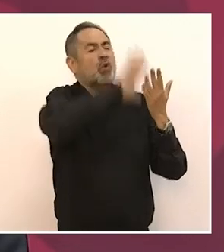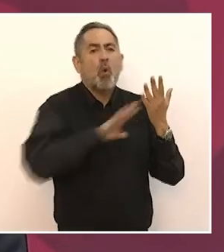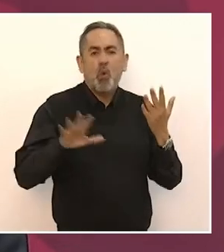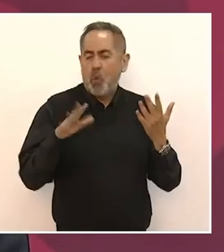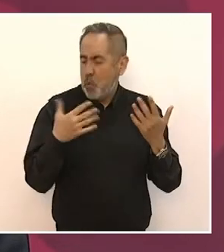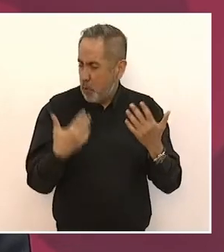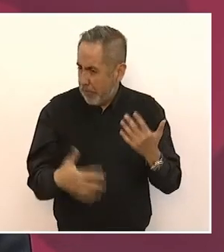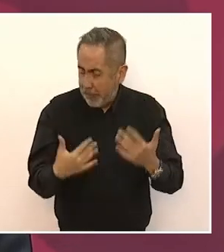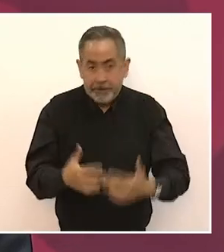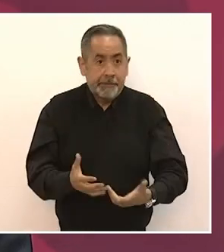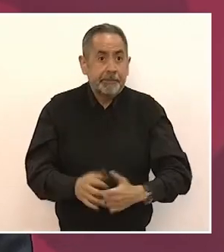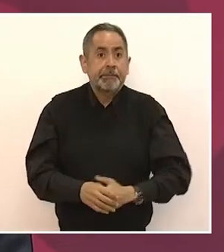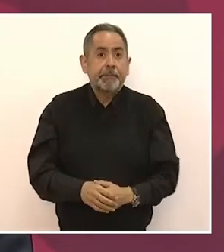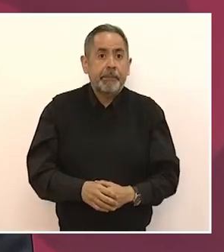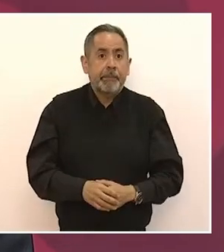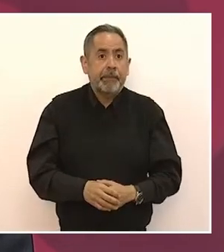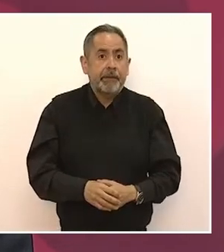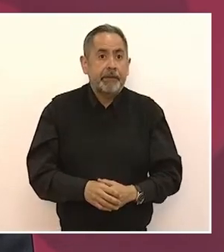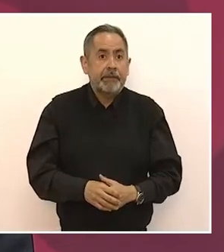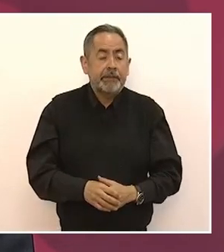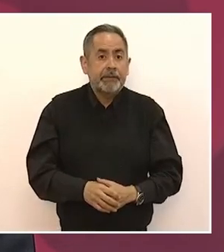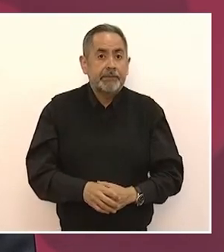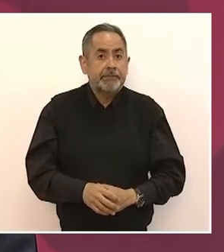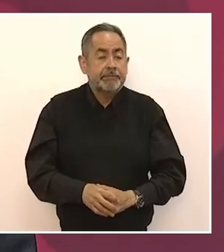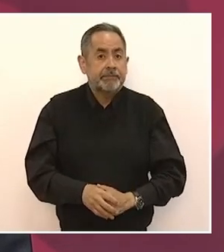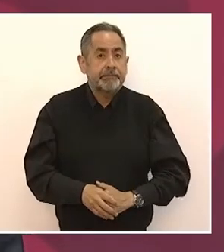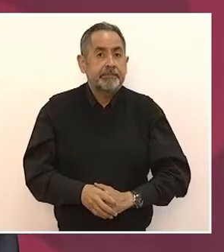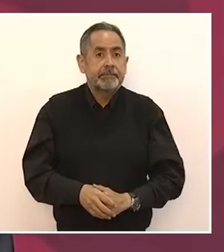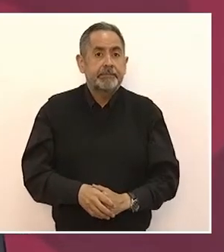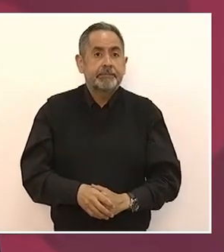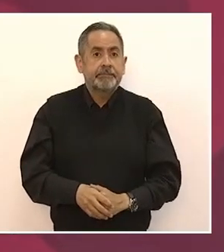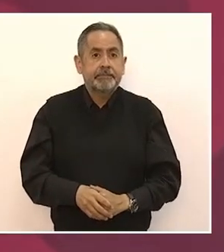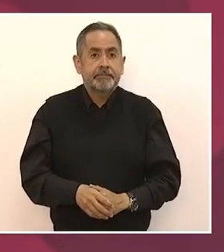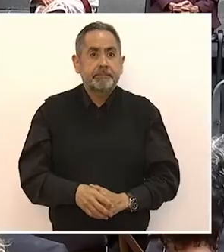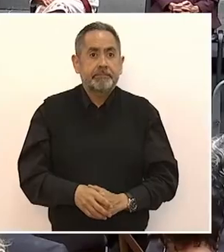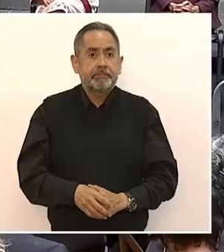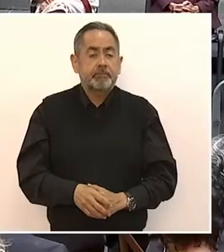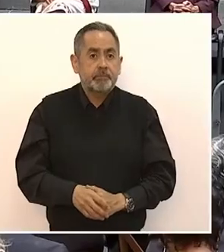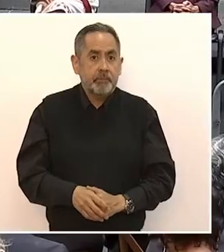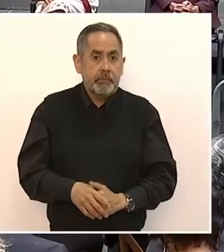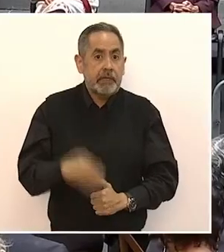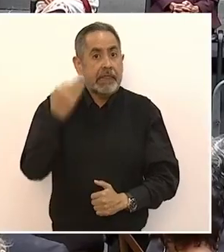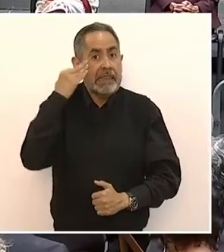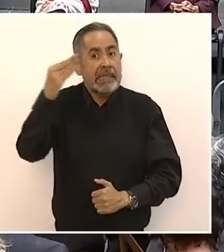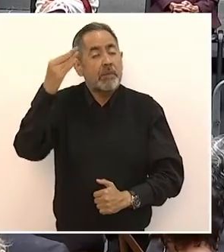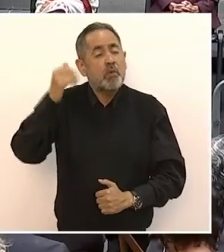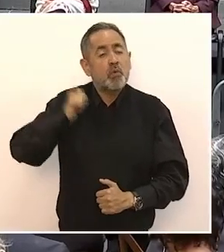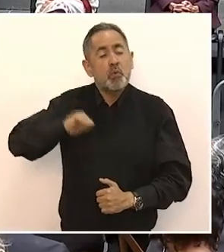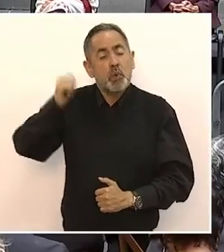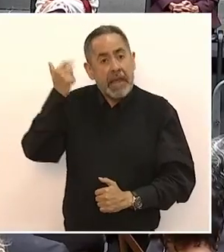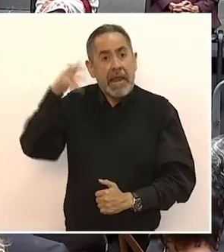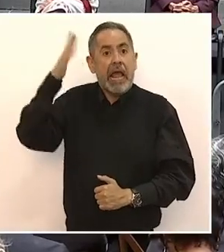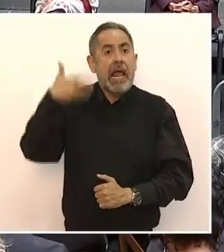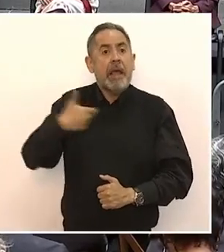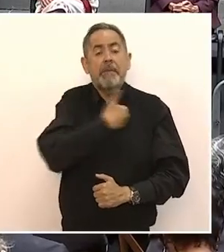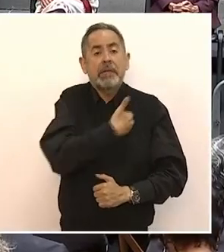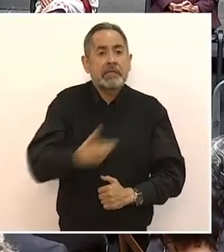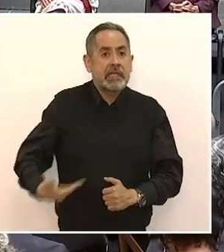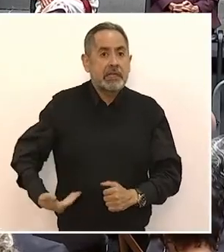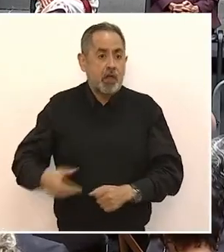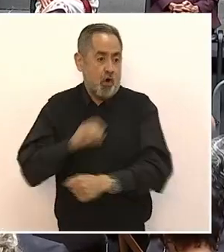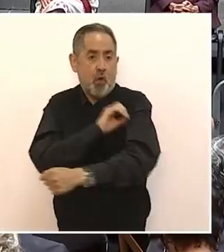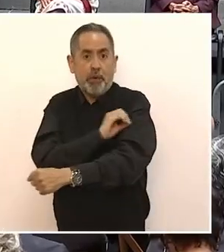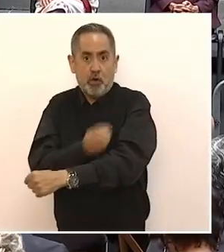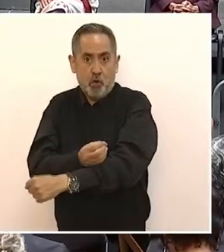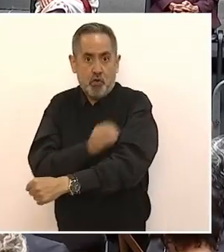Cuando el presidente Obregón estaba